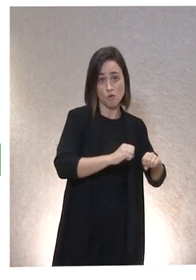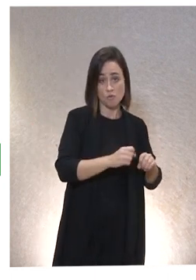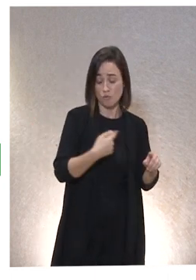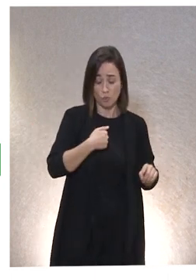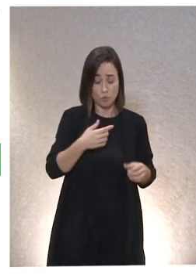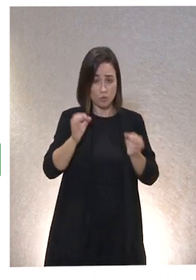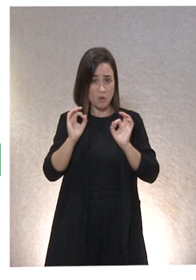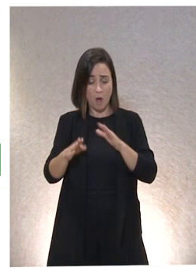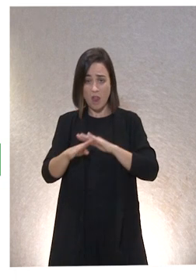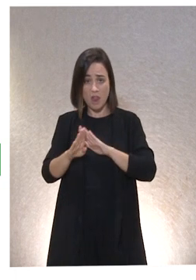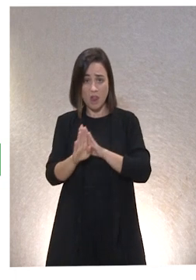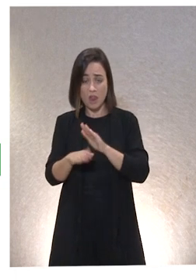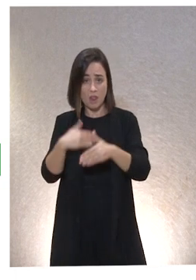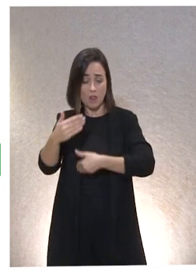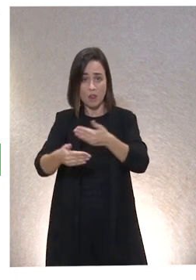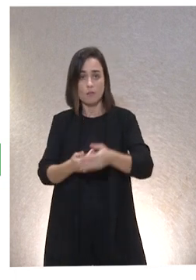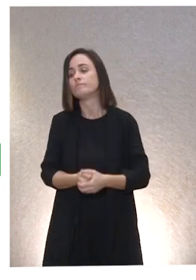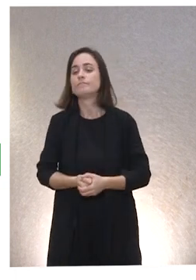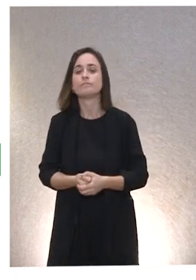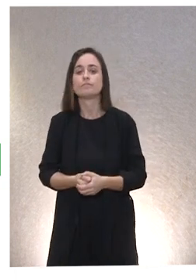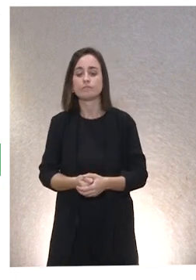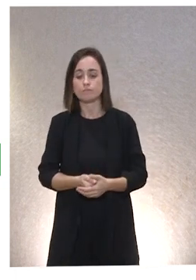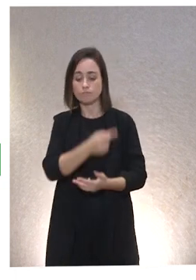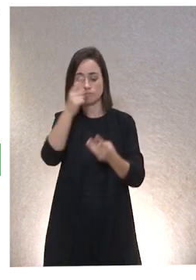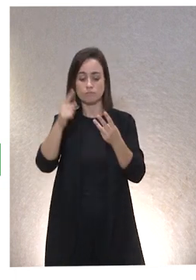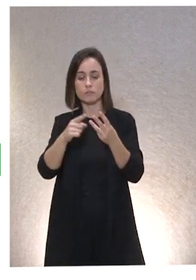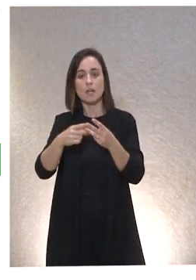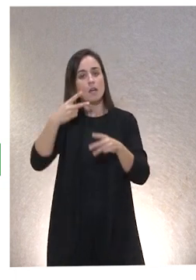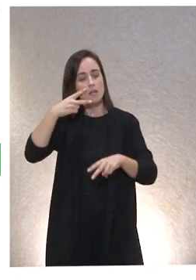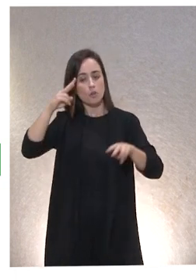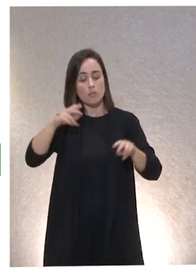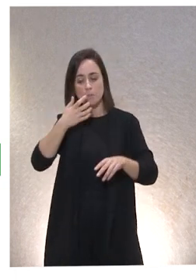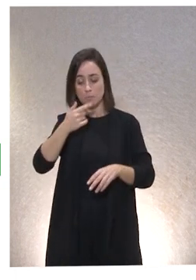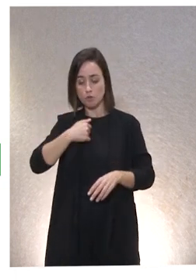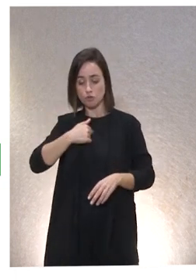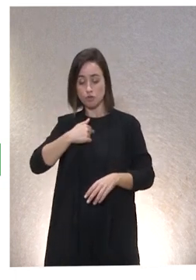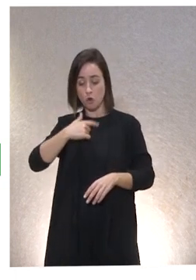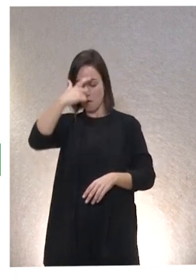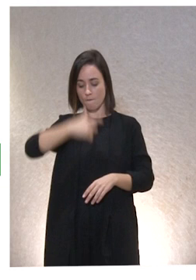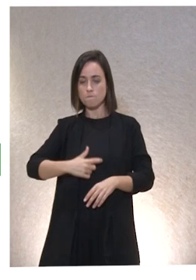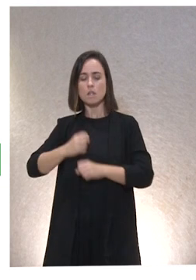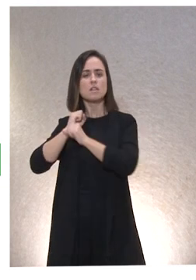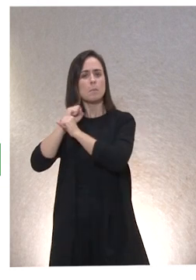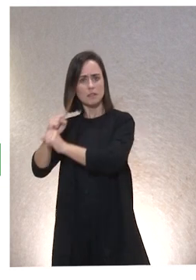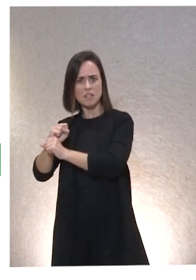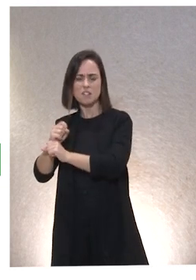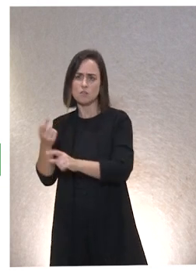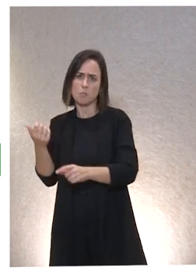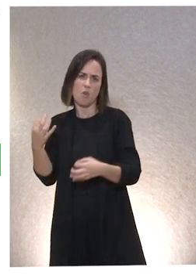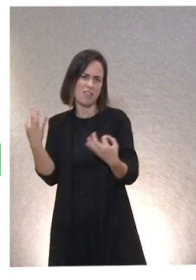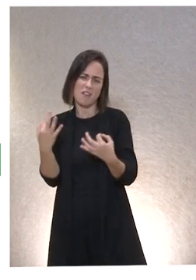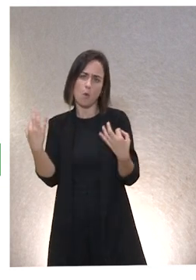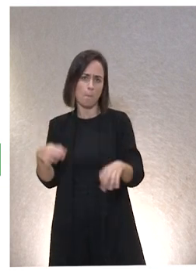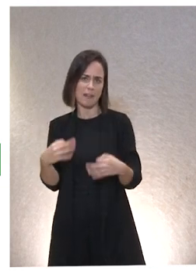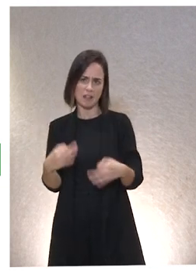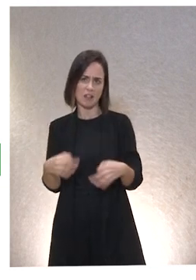Otra. Reconocer la condición de dependientes implica humildad. Es que es una pedantería insufrible